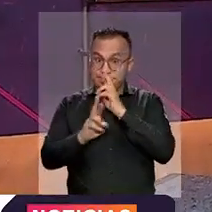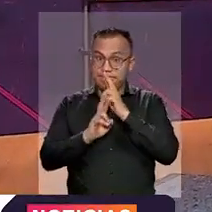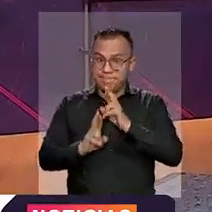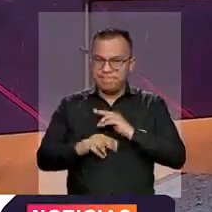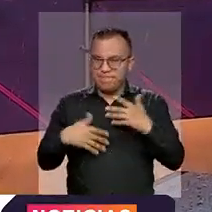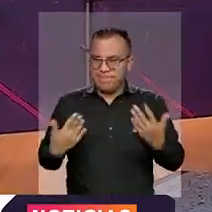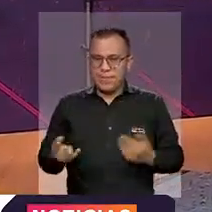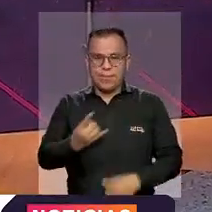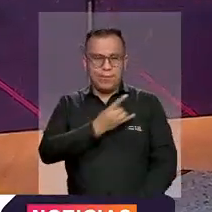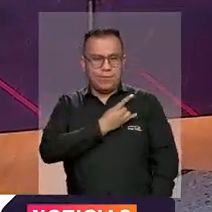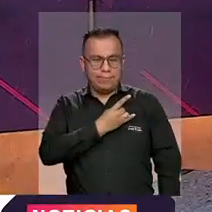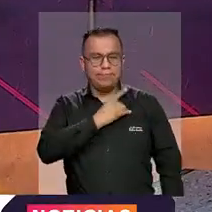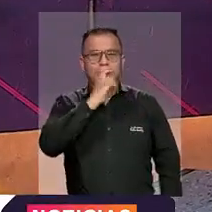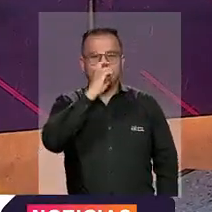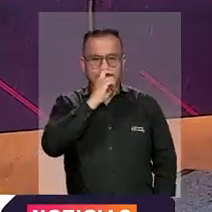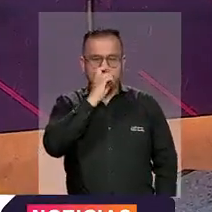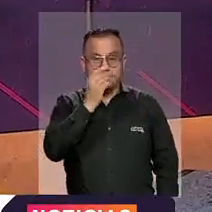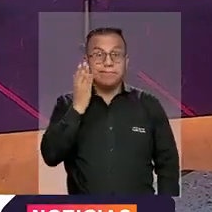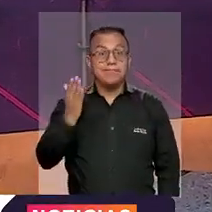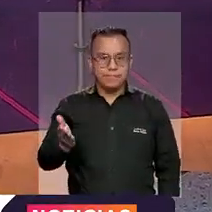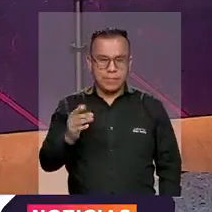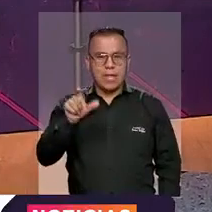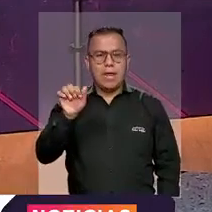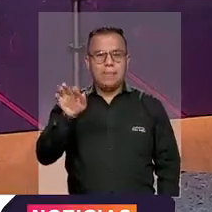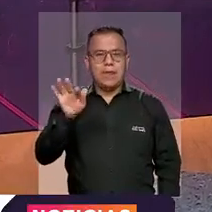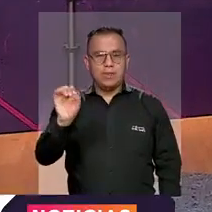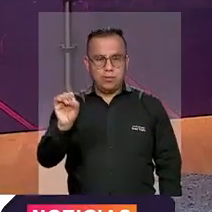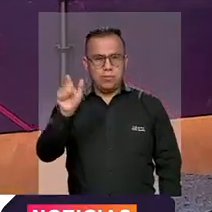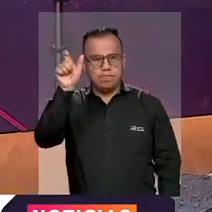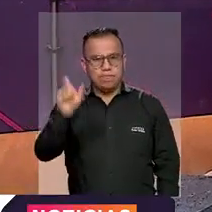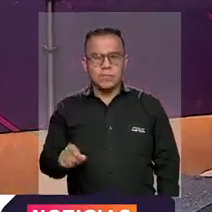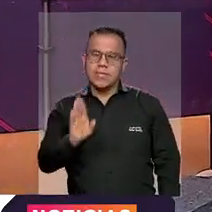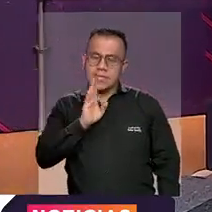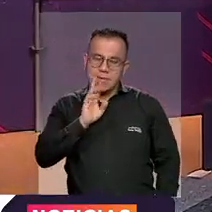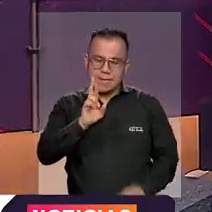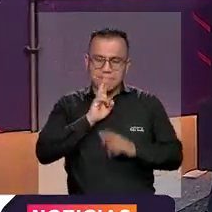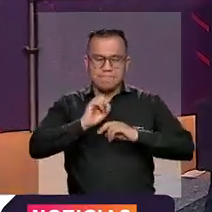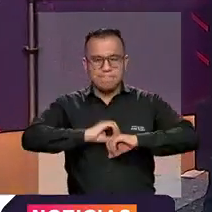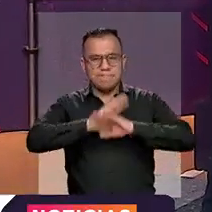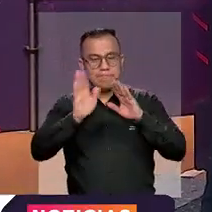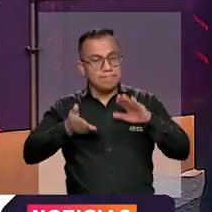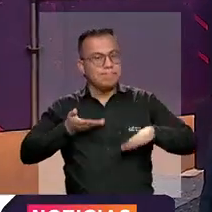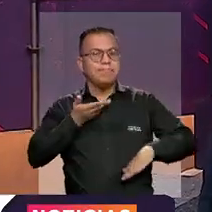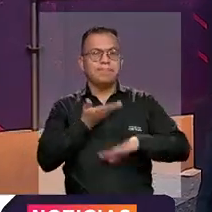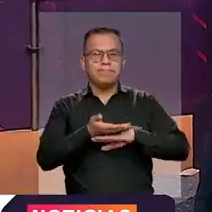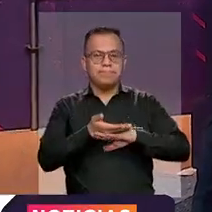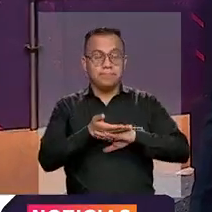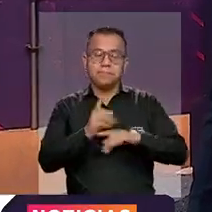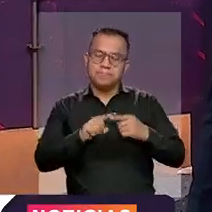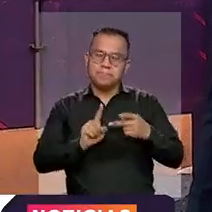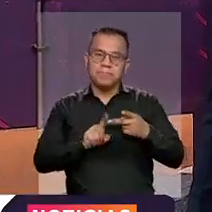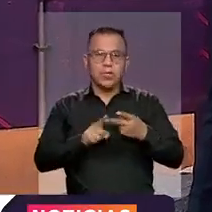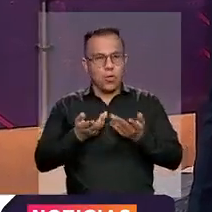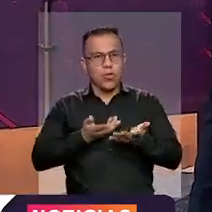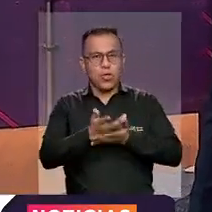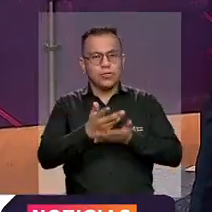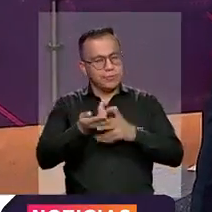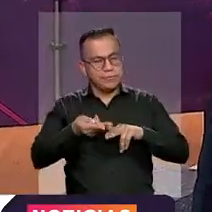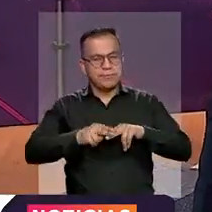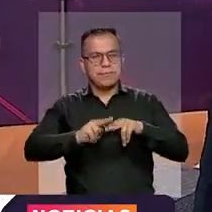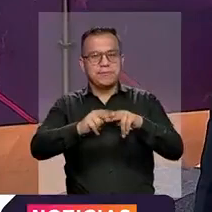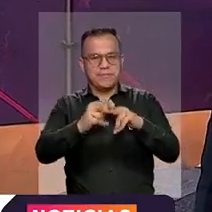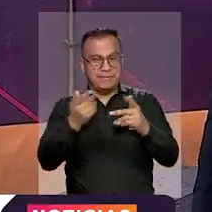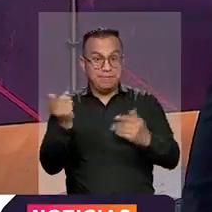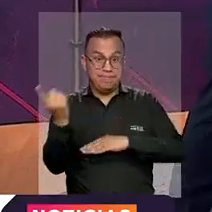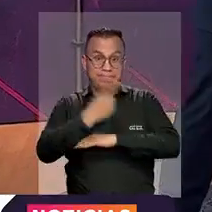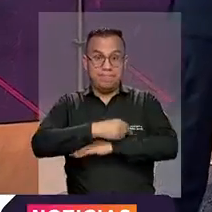nuestros amigos de la Universidad Javeriana, Alberto Ortega, quién nos hace este planteamiento y también unos consejos adicionales para